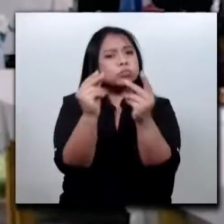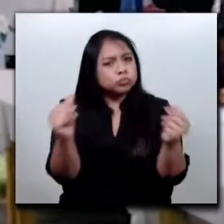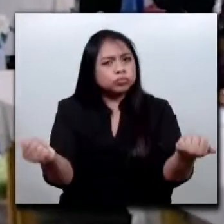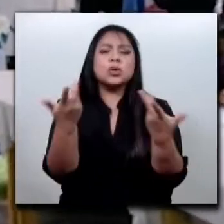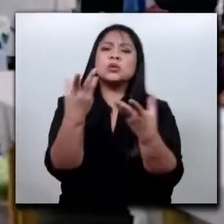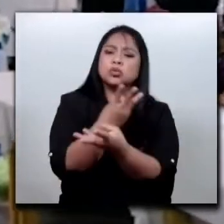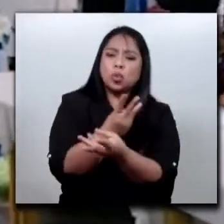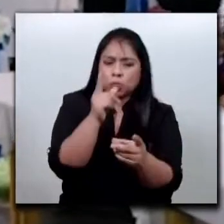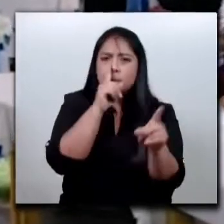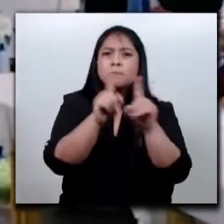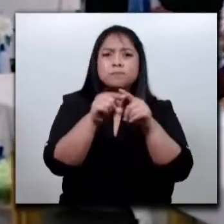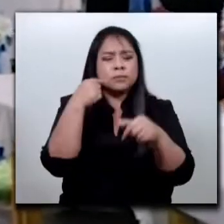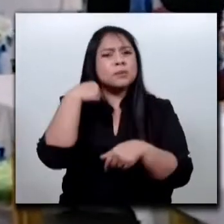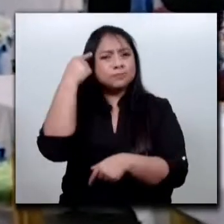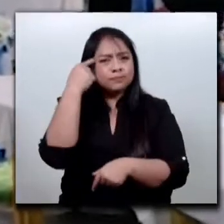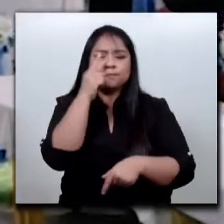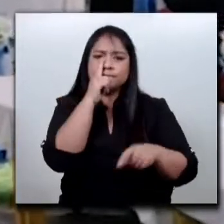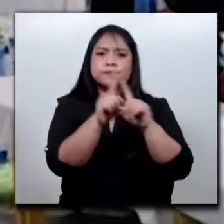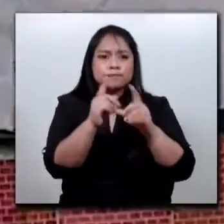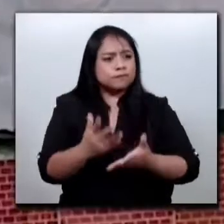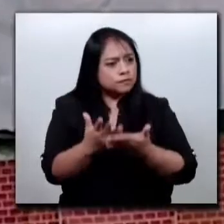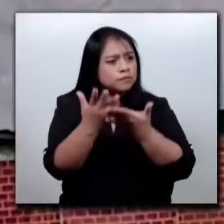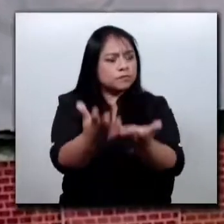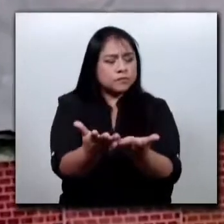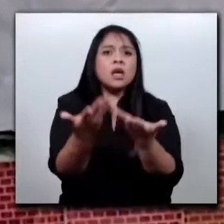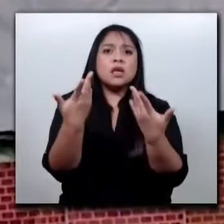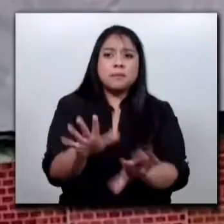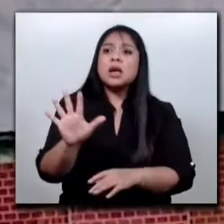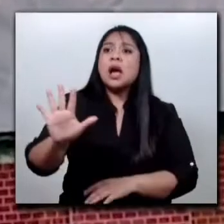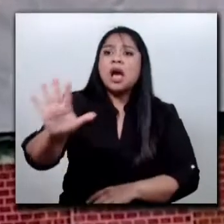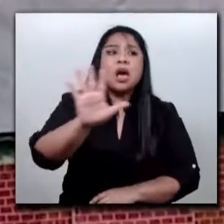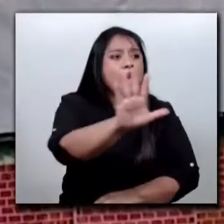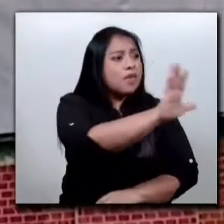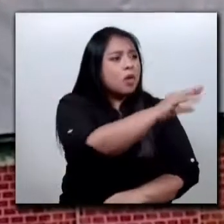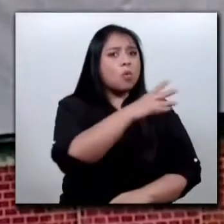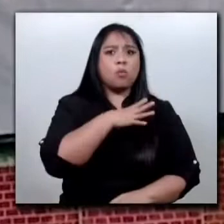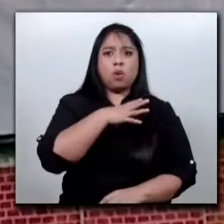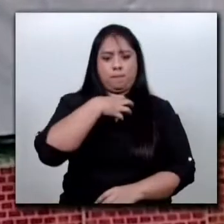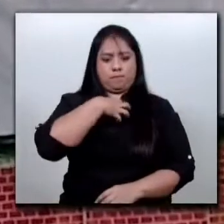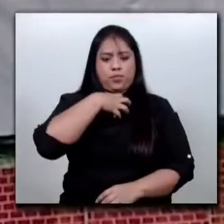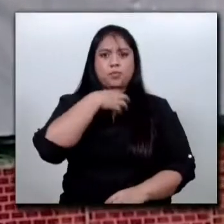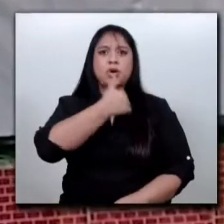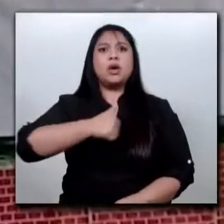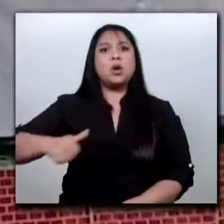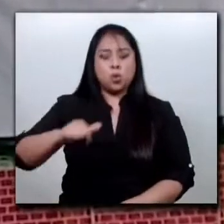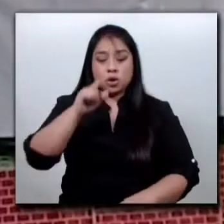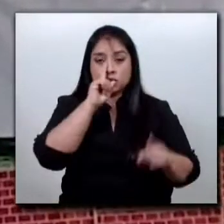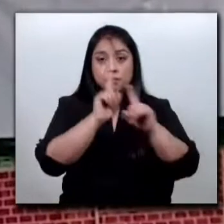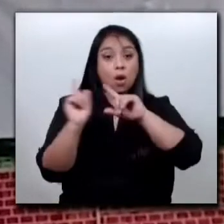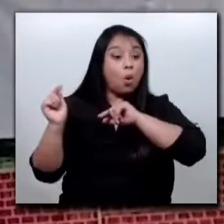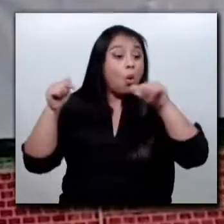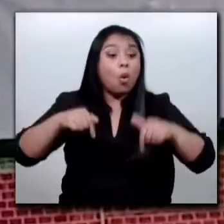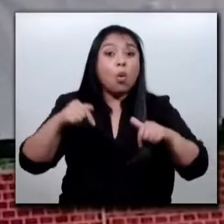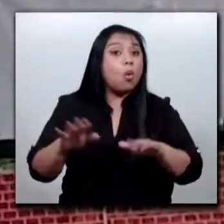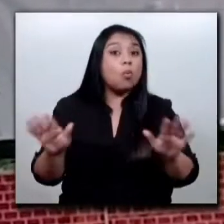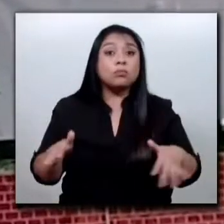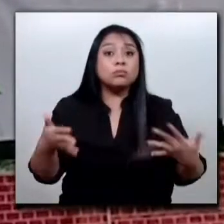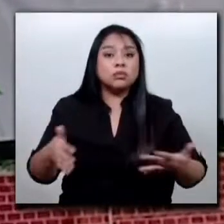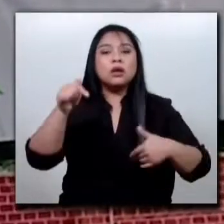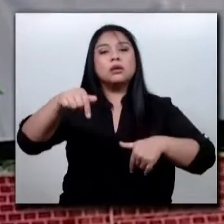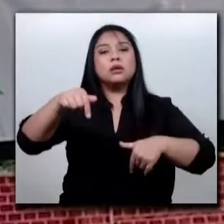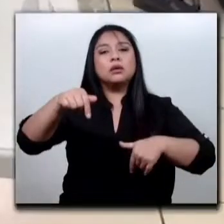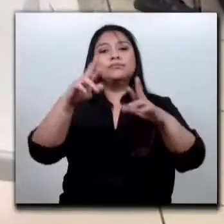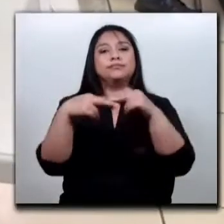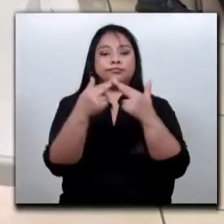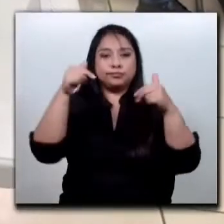alternativas que brinden la posibilidad que cada comunidad cuente con su propio servicio. El día de hoy, se llevó a cabo una reunión entre